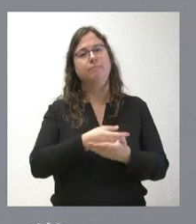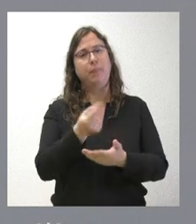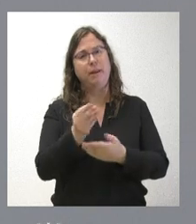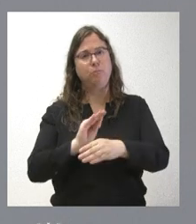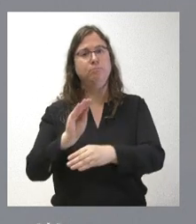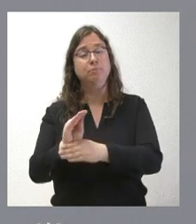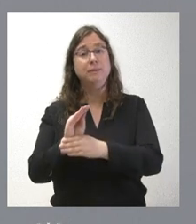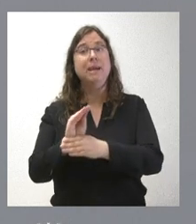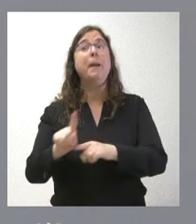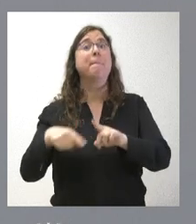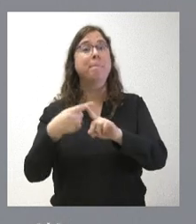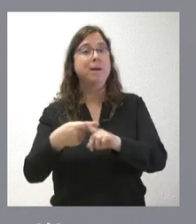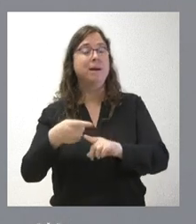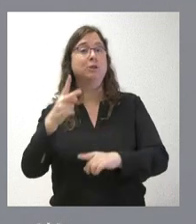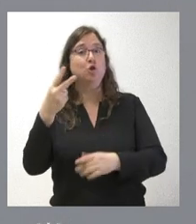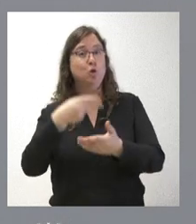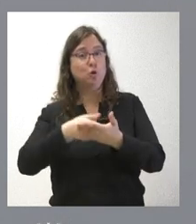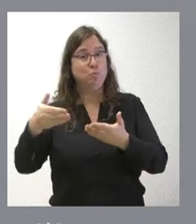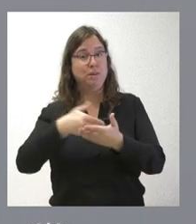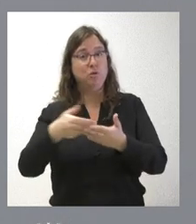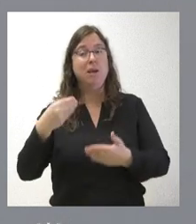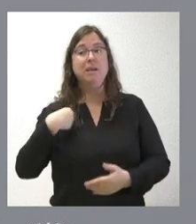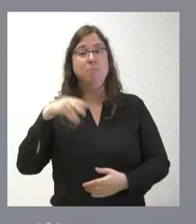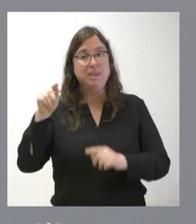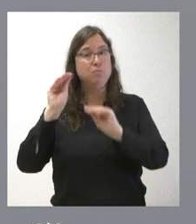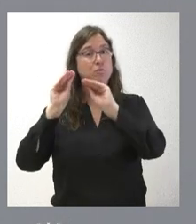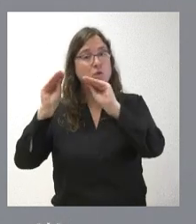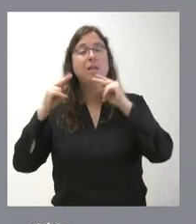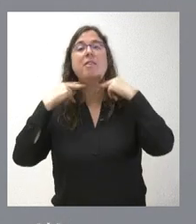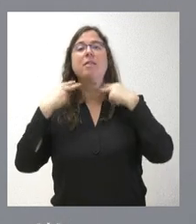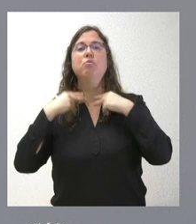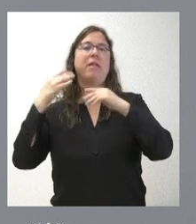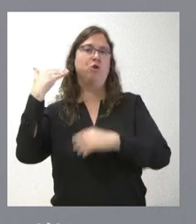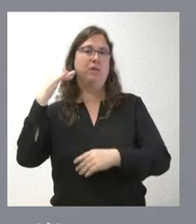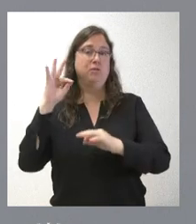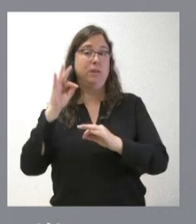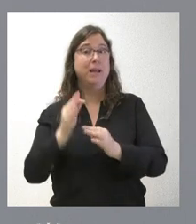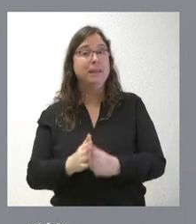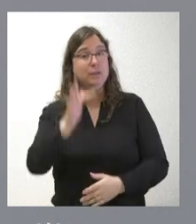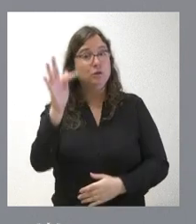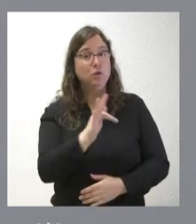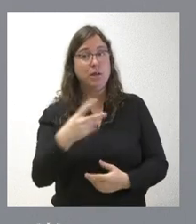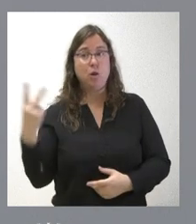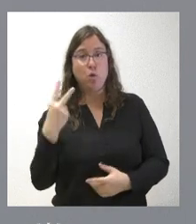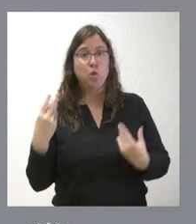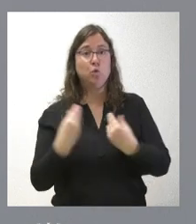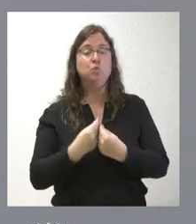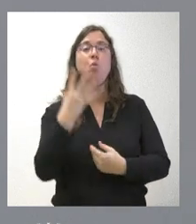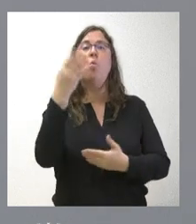se junta, como les digo, a los dos millones que pondrá para la misma finalidad la Diputación de Soria para una bolsa común de cuatro millones de euros. Esto